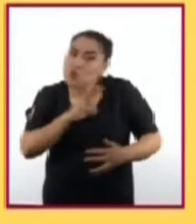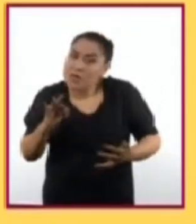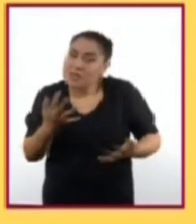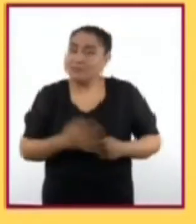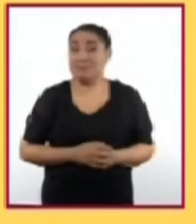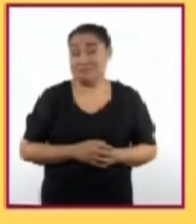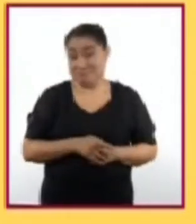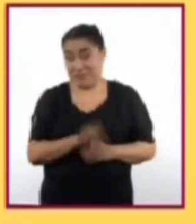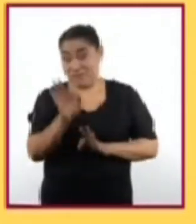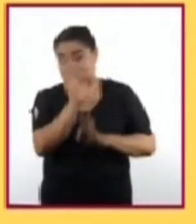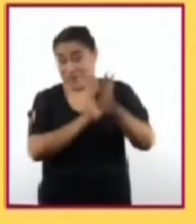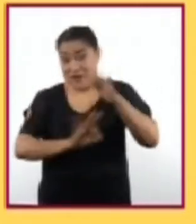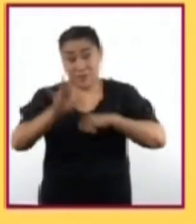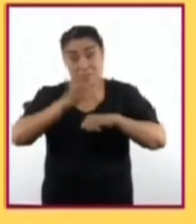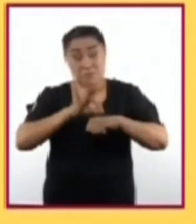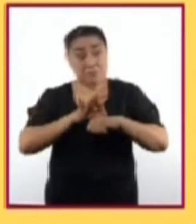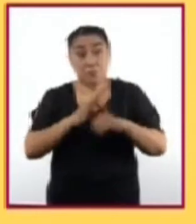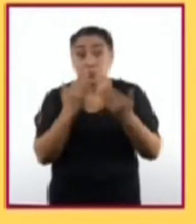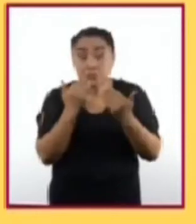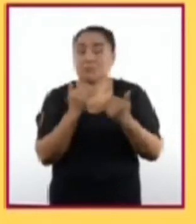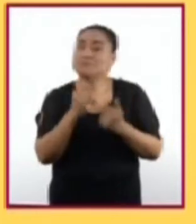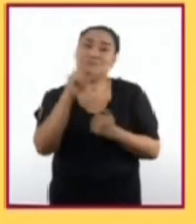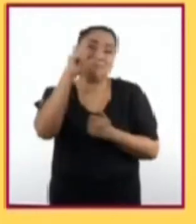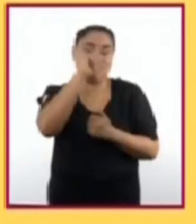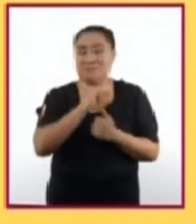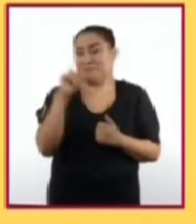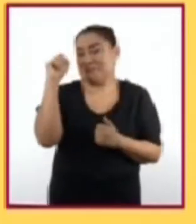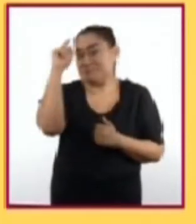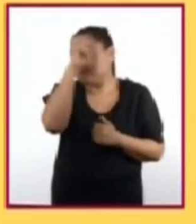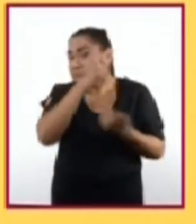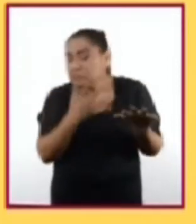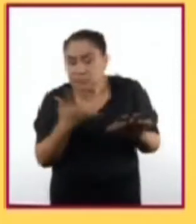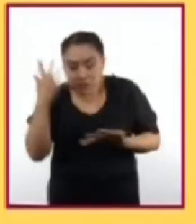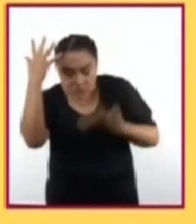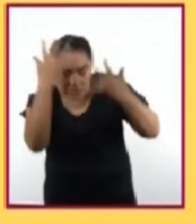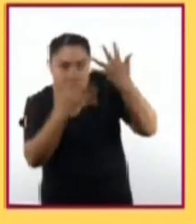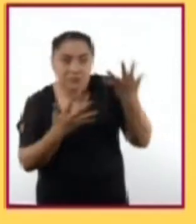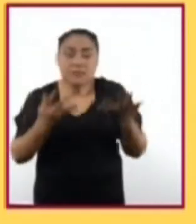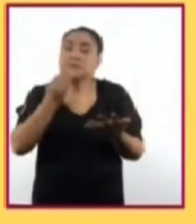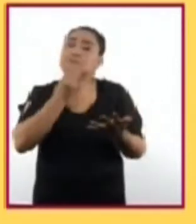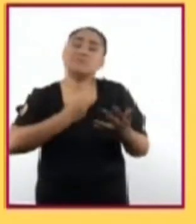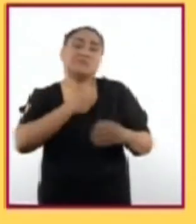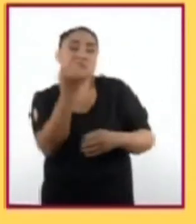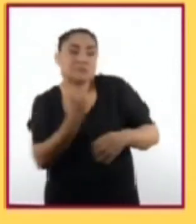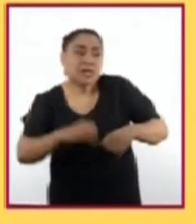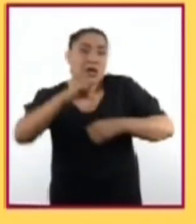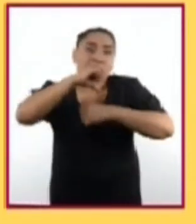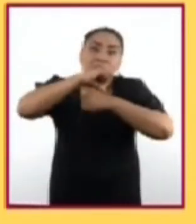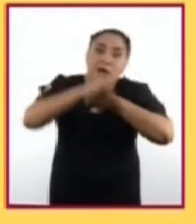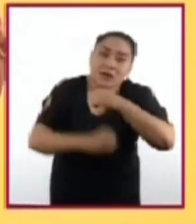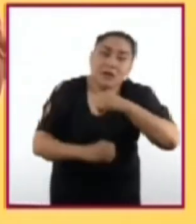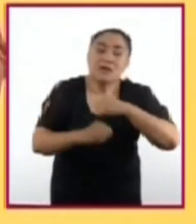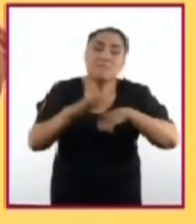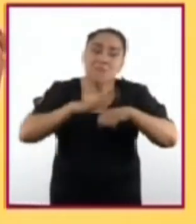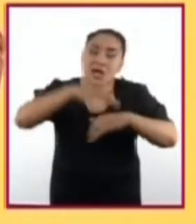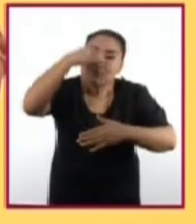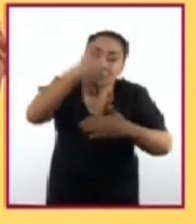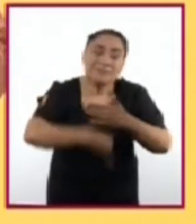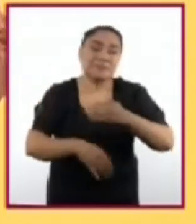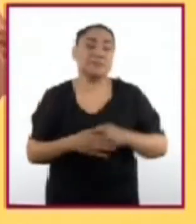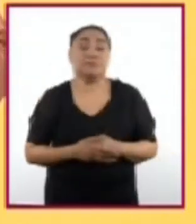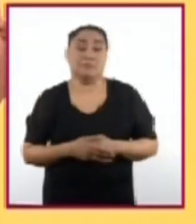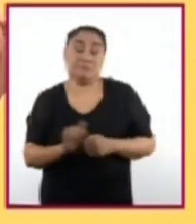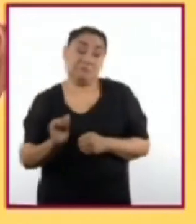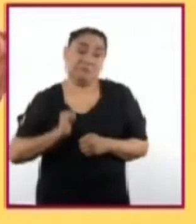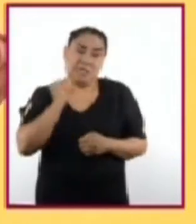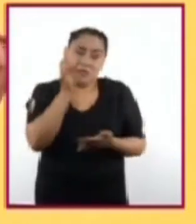física médica esto no sería posible, ya que solo podríamos saberlo realizando una intervención quirúrgica. La detección